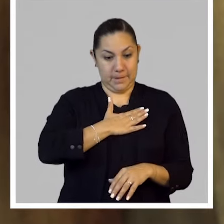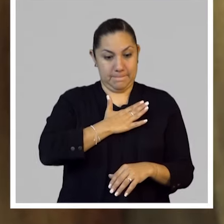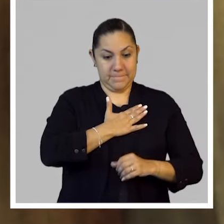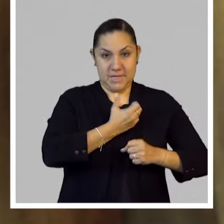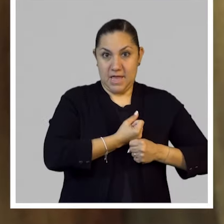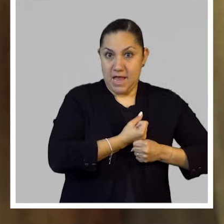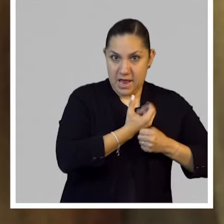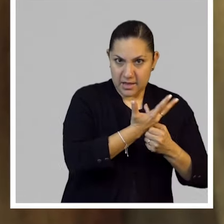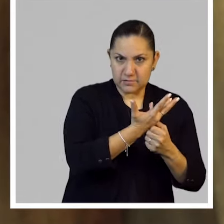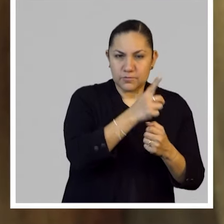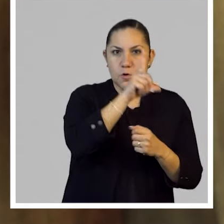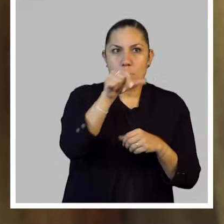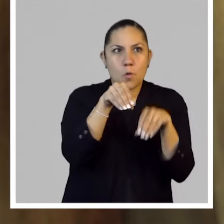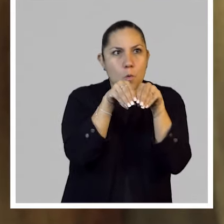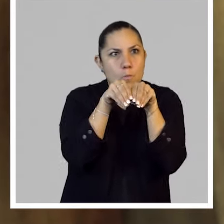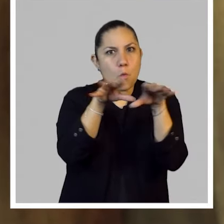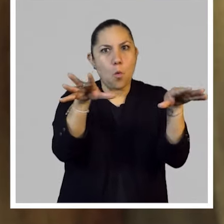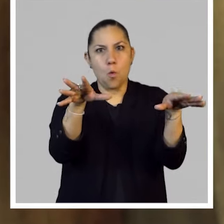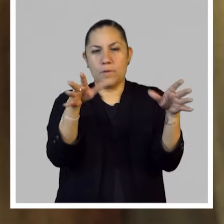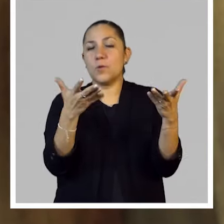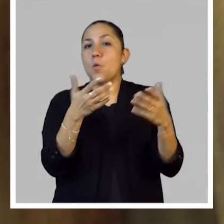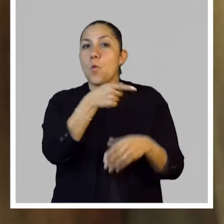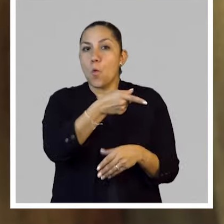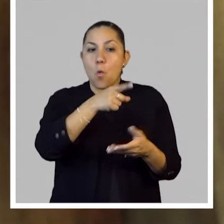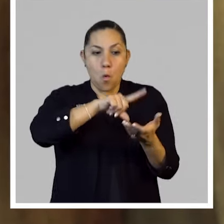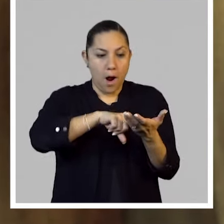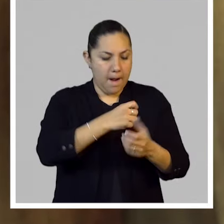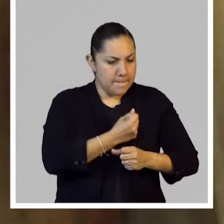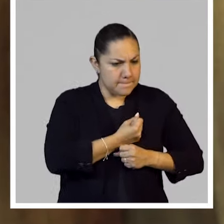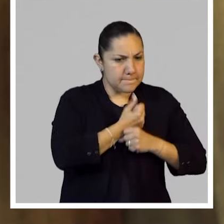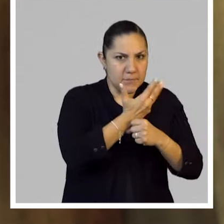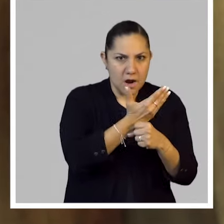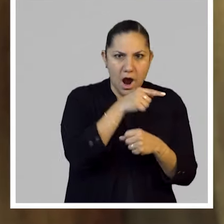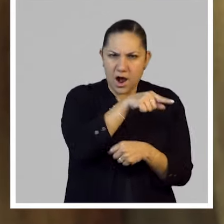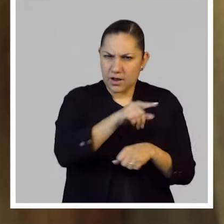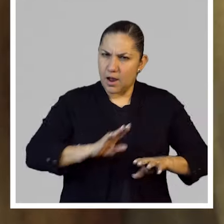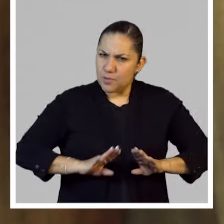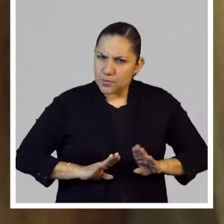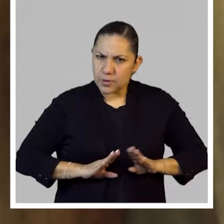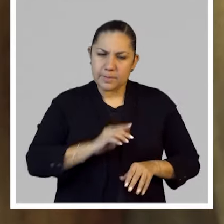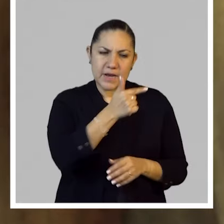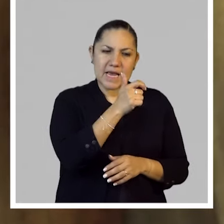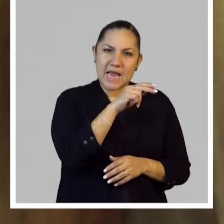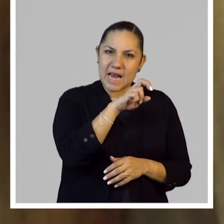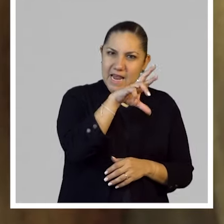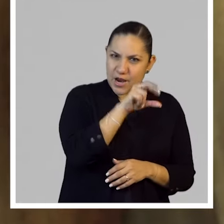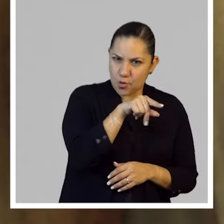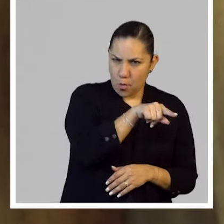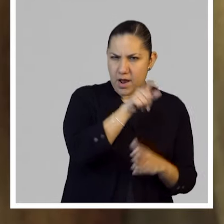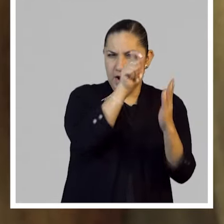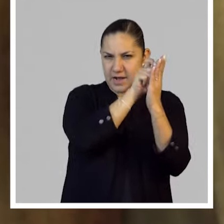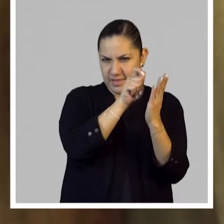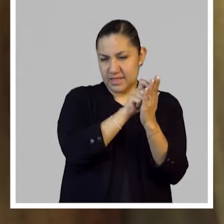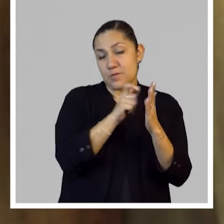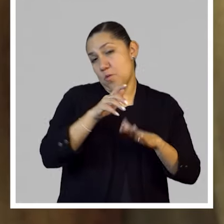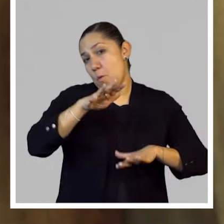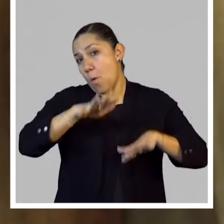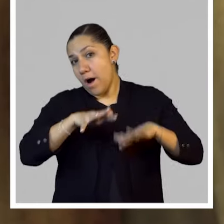públicos, que pueden llegar a ser su propio género literario, vaya, y que nos revelan aspectos muchas veces